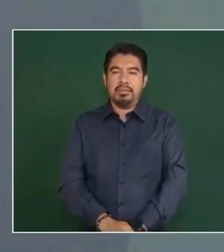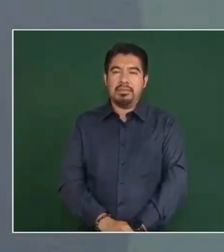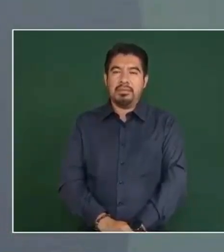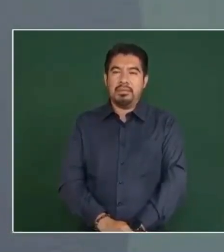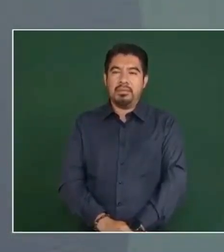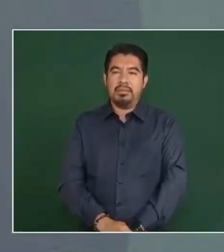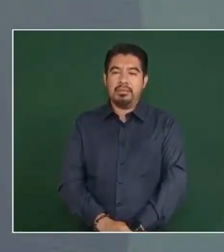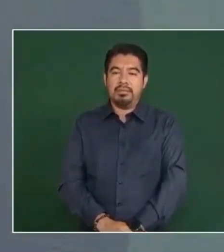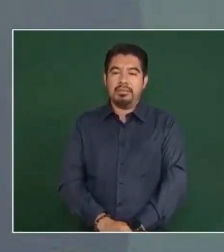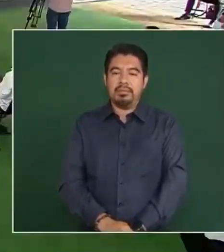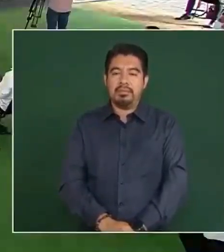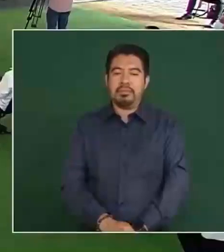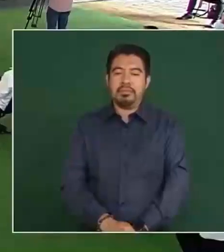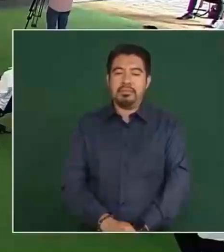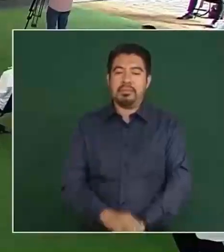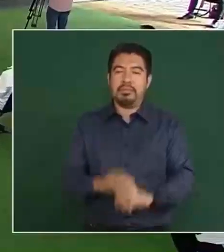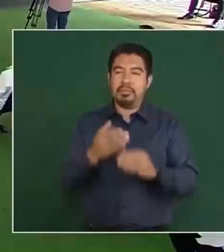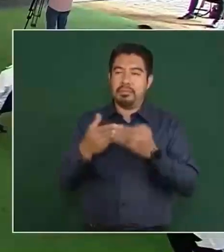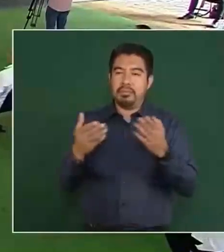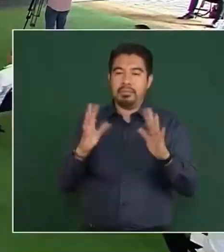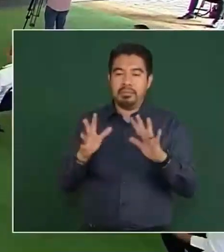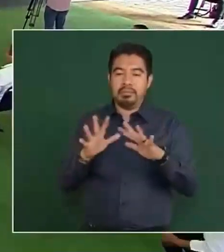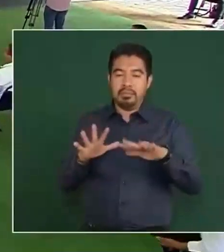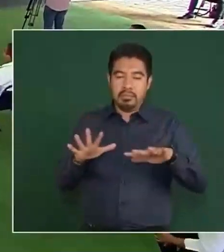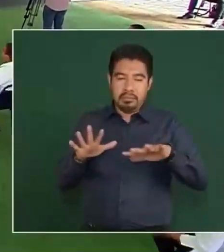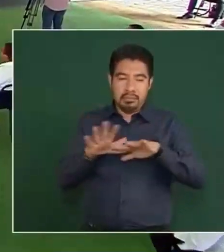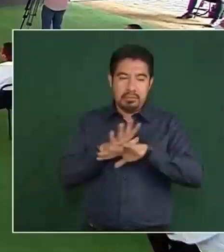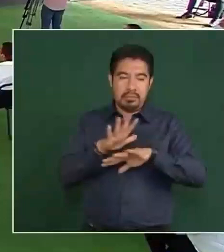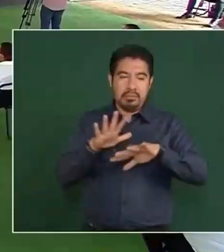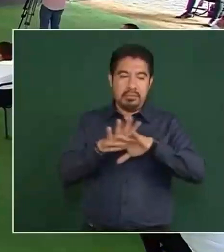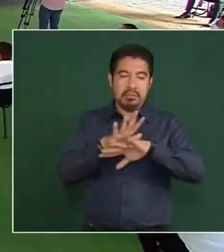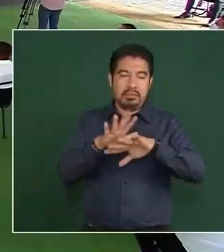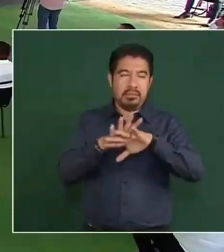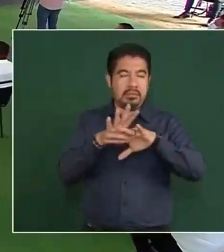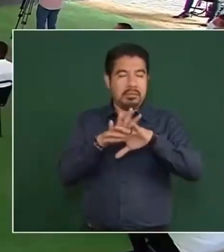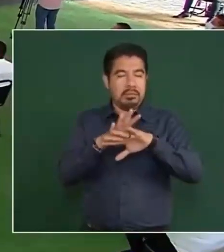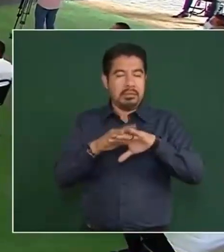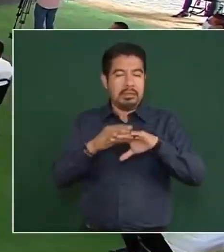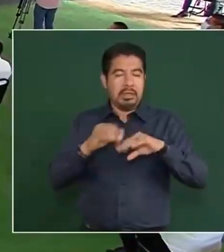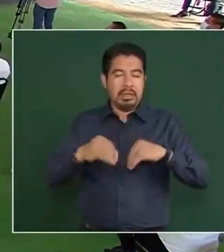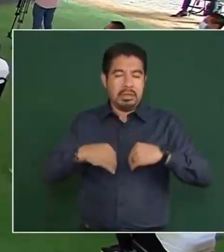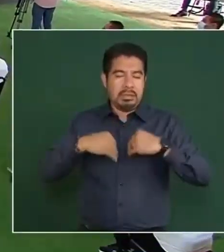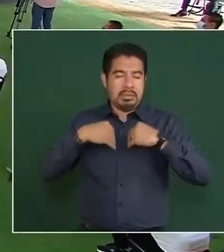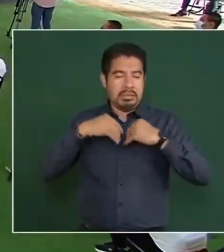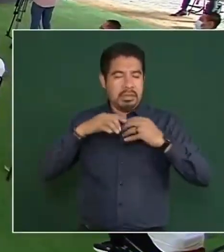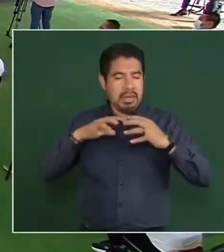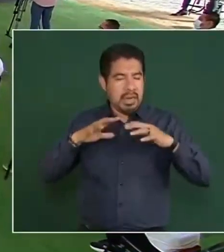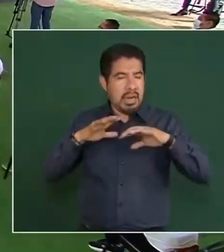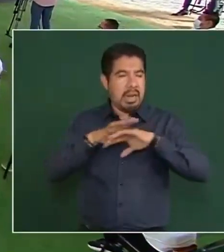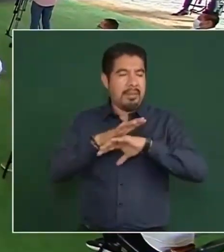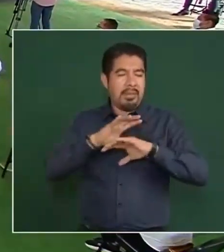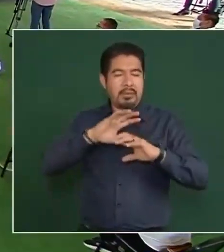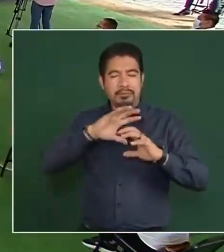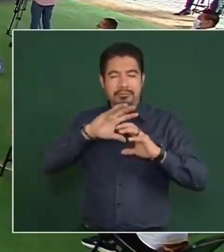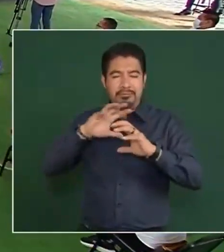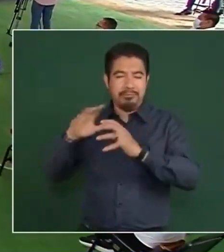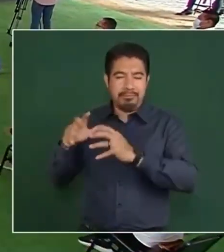Entonces, cómo han cambiado las cosas, las vueltas que da la vida. Ahora podemos